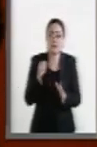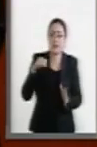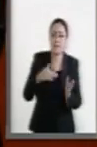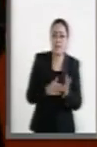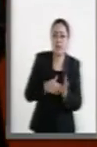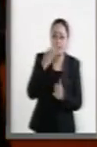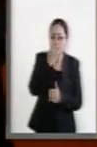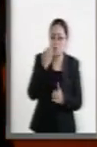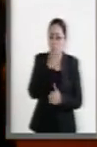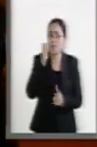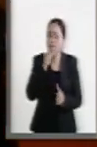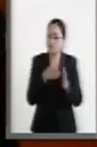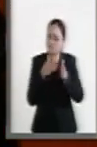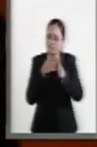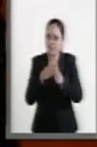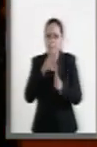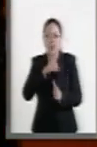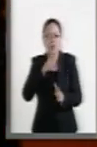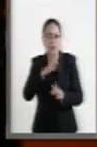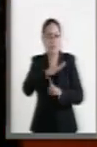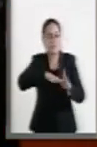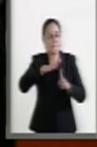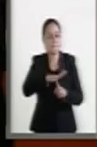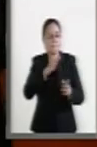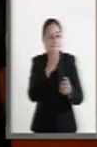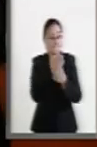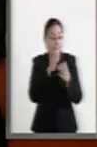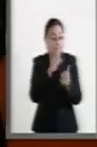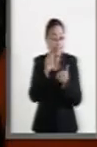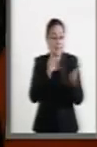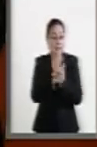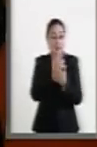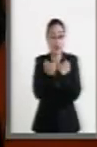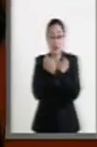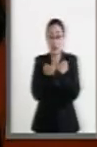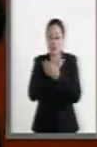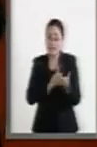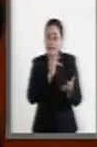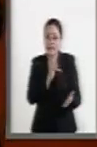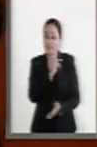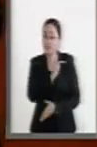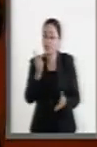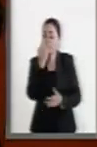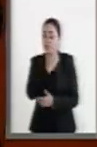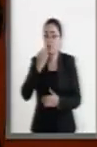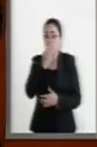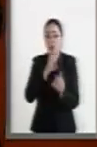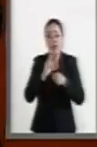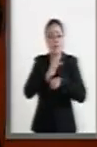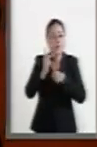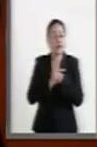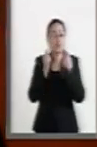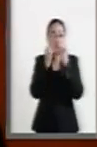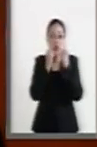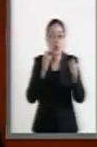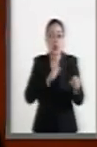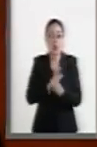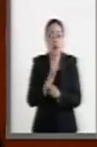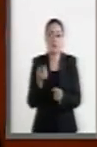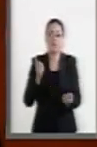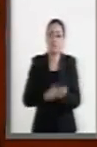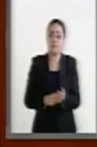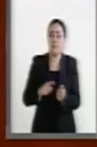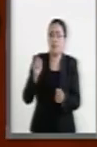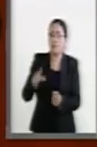Gracias a la reforma educativa, todas las escuelas del país, independientemente que se encuentren en las